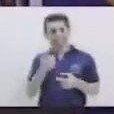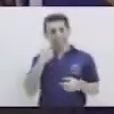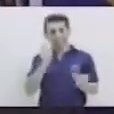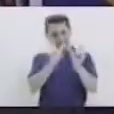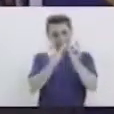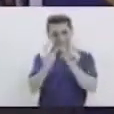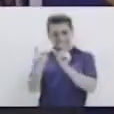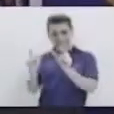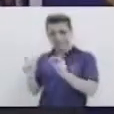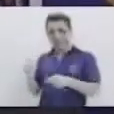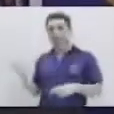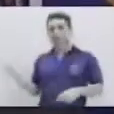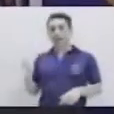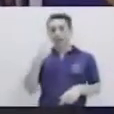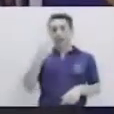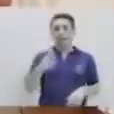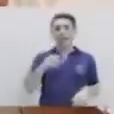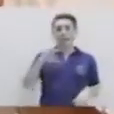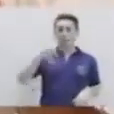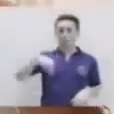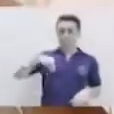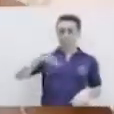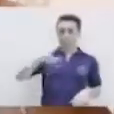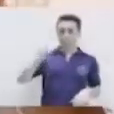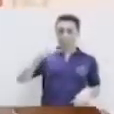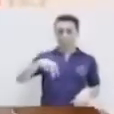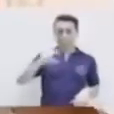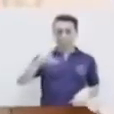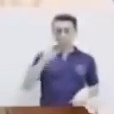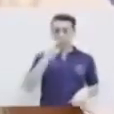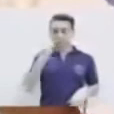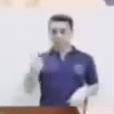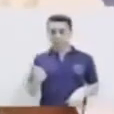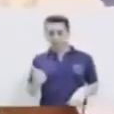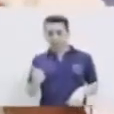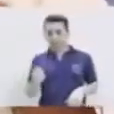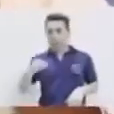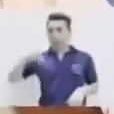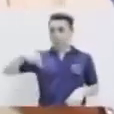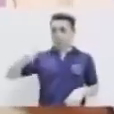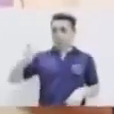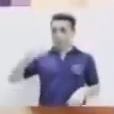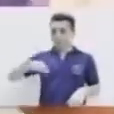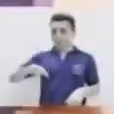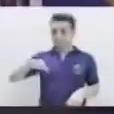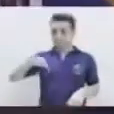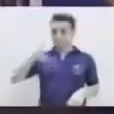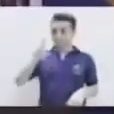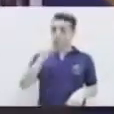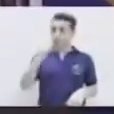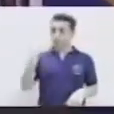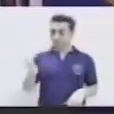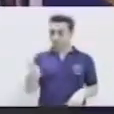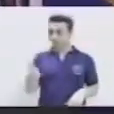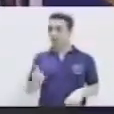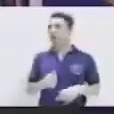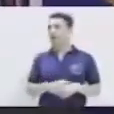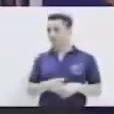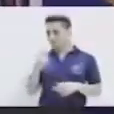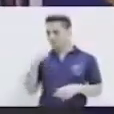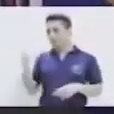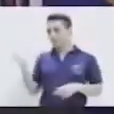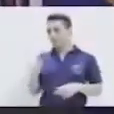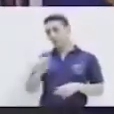están las combinaciones? En plancha y en plancha. ¿Te diste cuenta? P-L. Ahora,